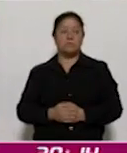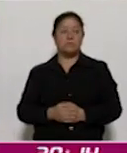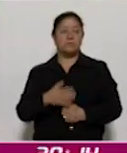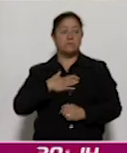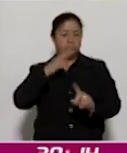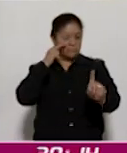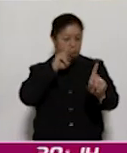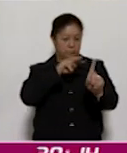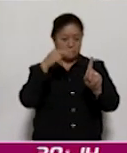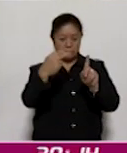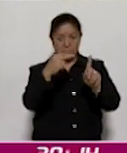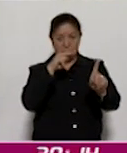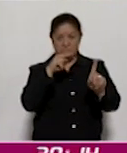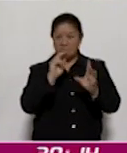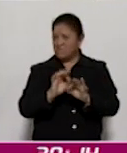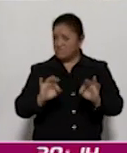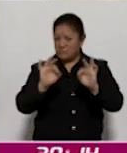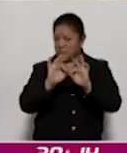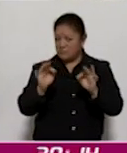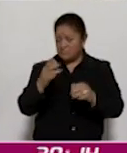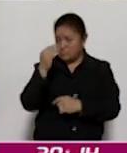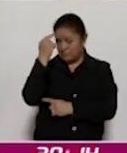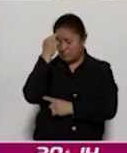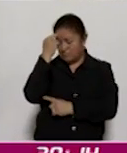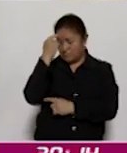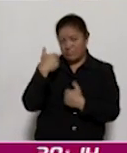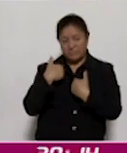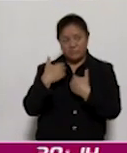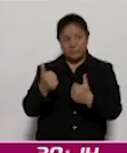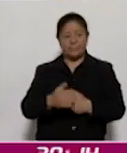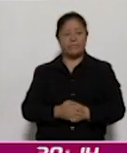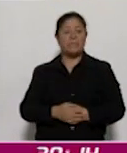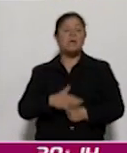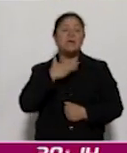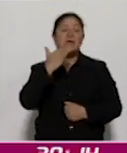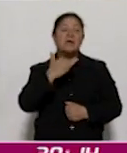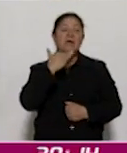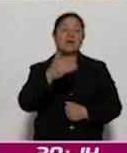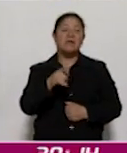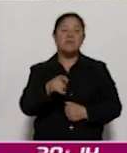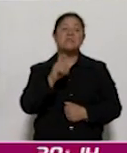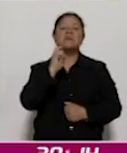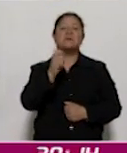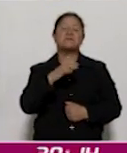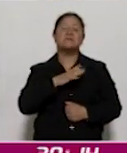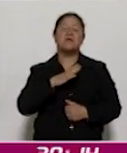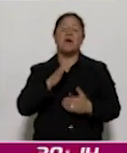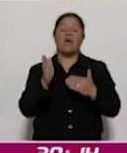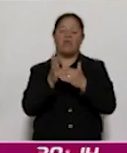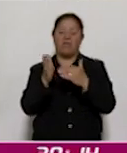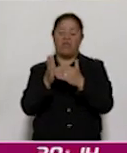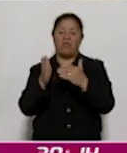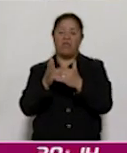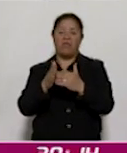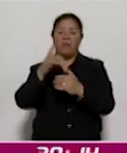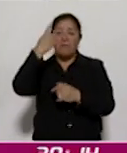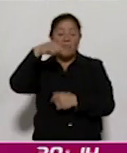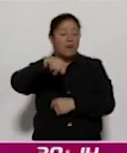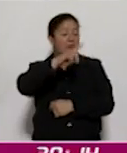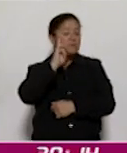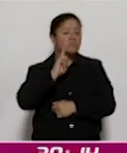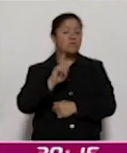género es esencial comprender cómo la corrupción se convierte en un obstáculo adicional para las mujeres,